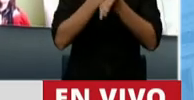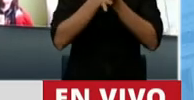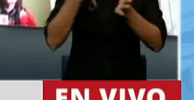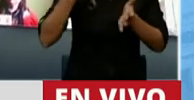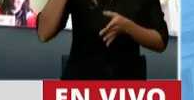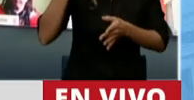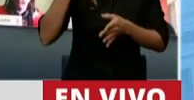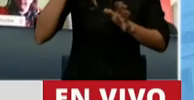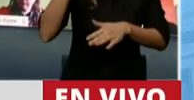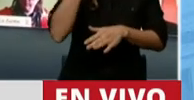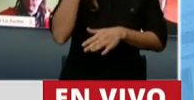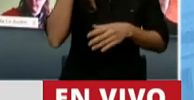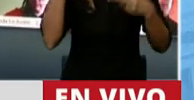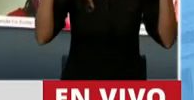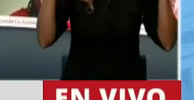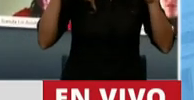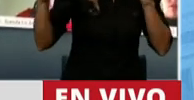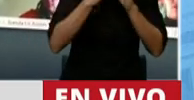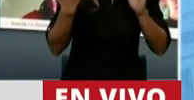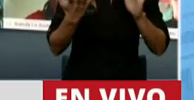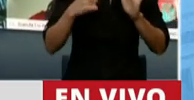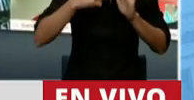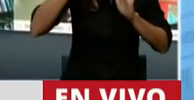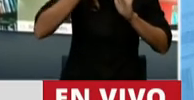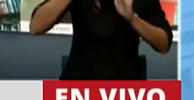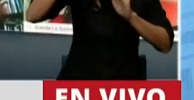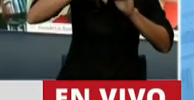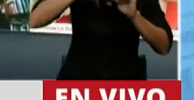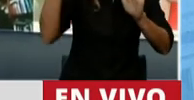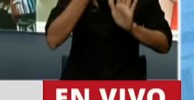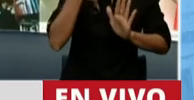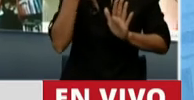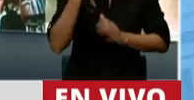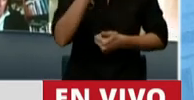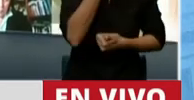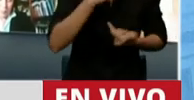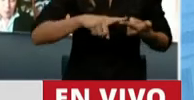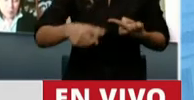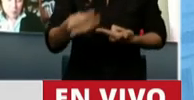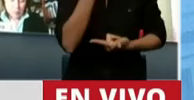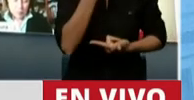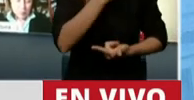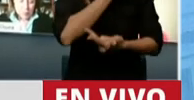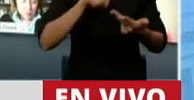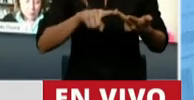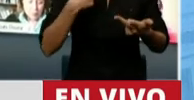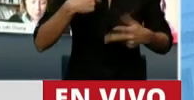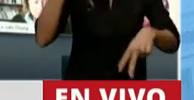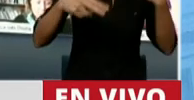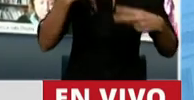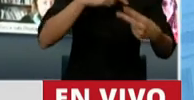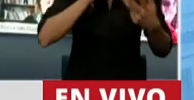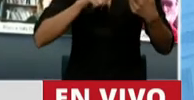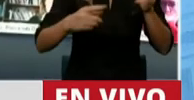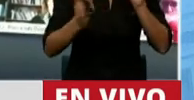sucediendo es que el sector, las agencias de viajes, los hoteleros, los gastronómicos, las guías de turismo, los